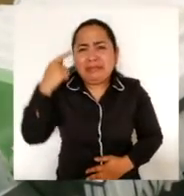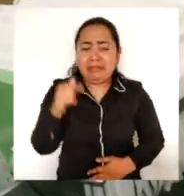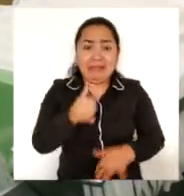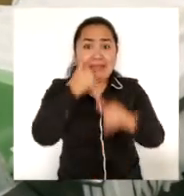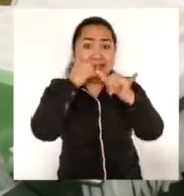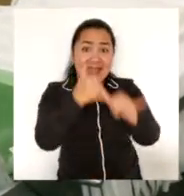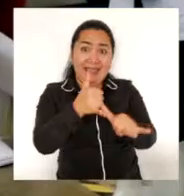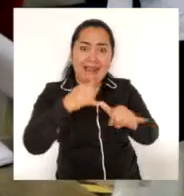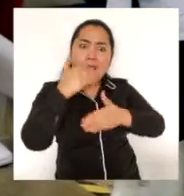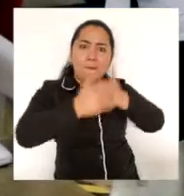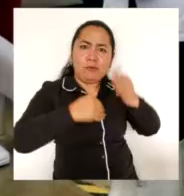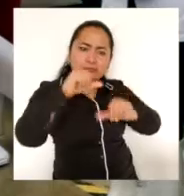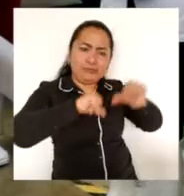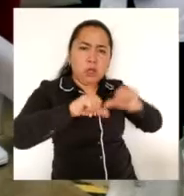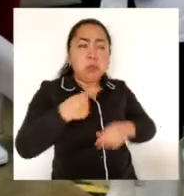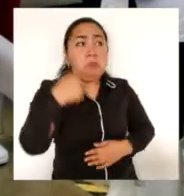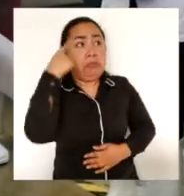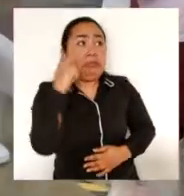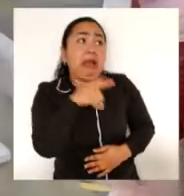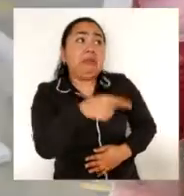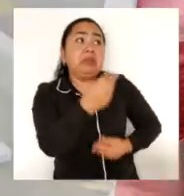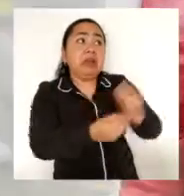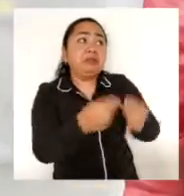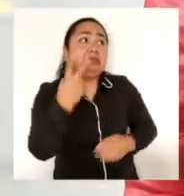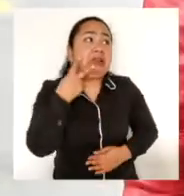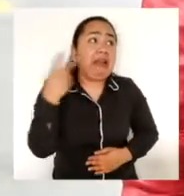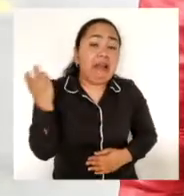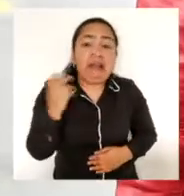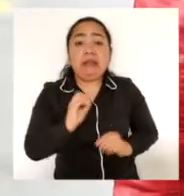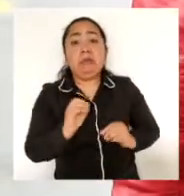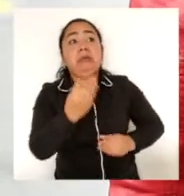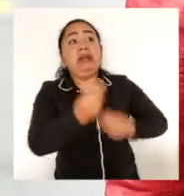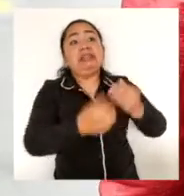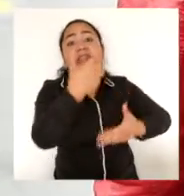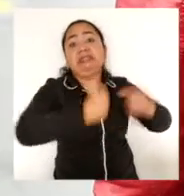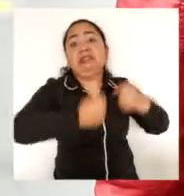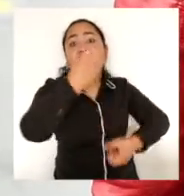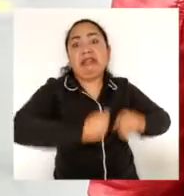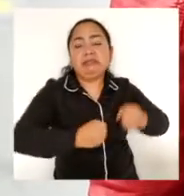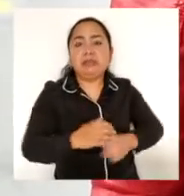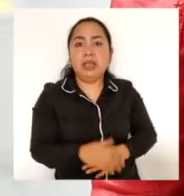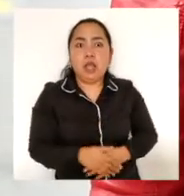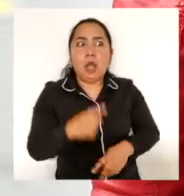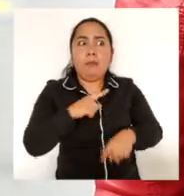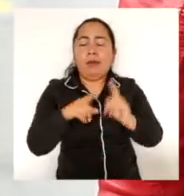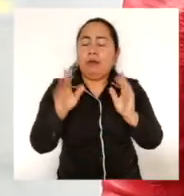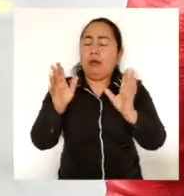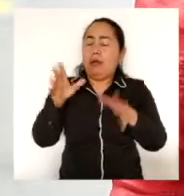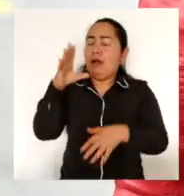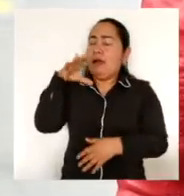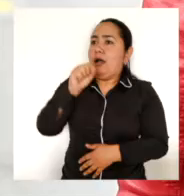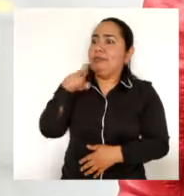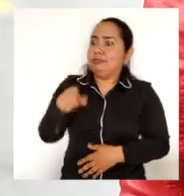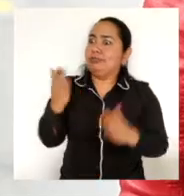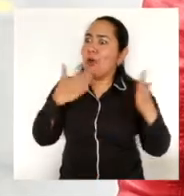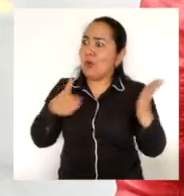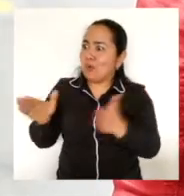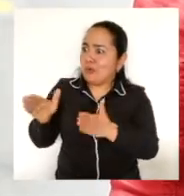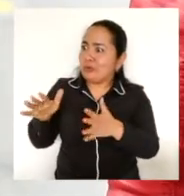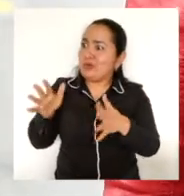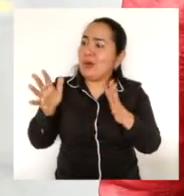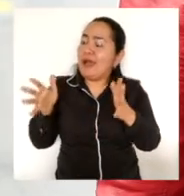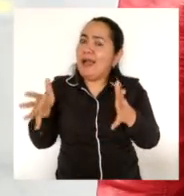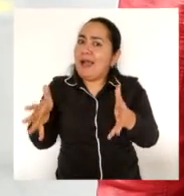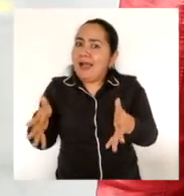de procesos solo abarcaba algunas cosas como carnes, lácticos, pero en el momento me doy cuenta que estos cursos que están